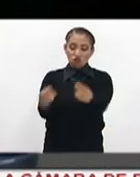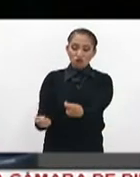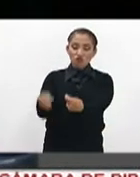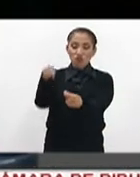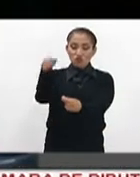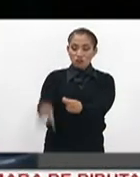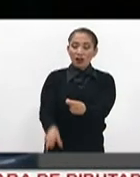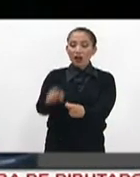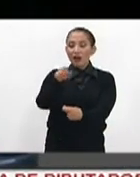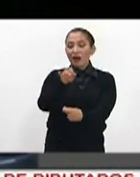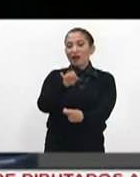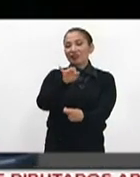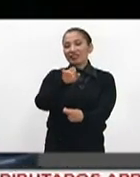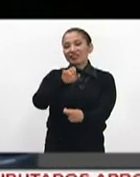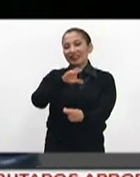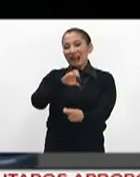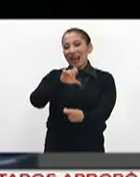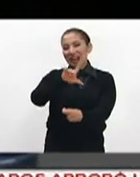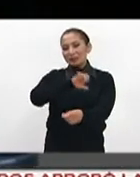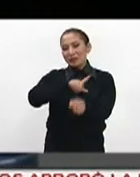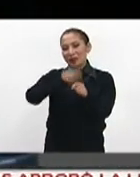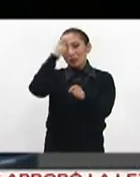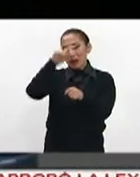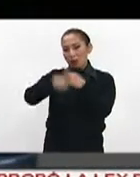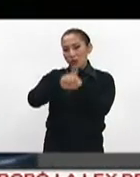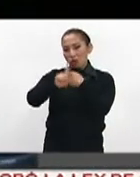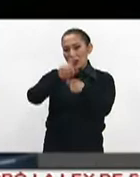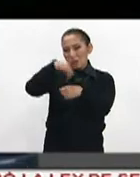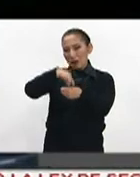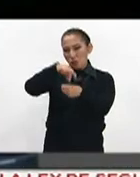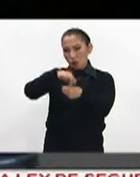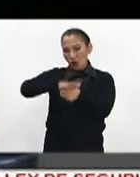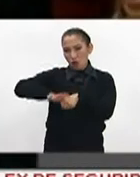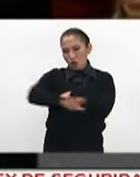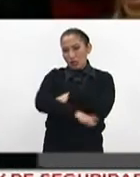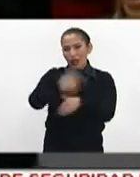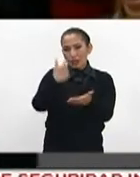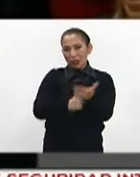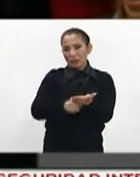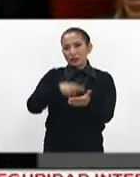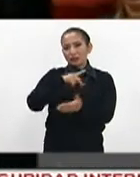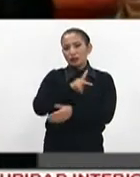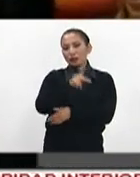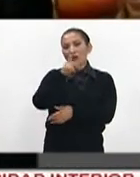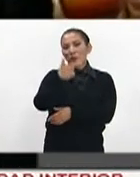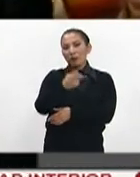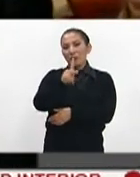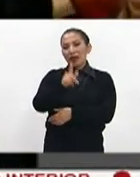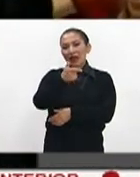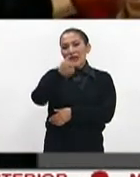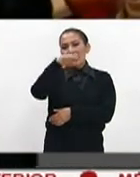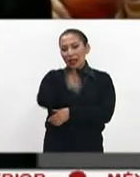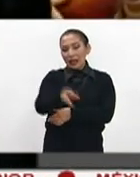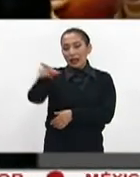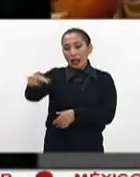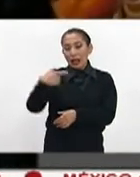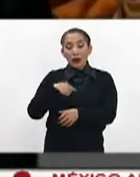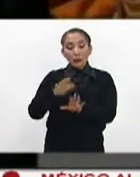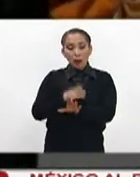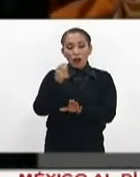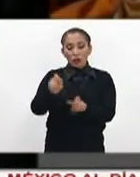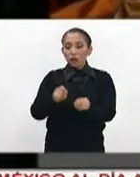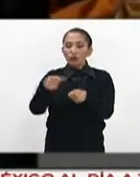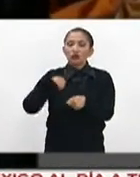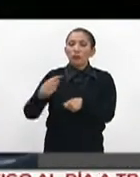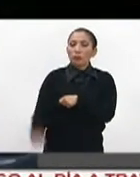fiscal especializado en atención de delitos electorales de la Procuraduría General de la República. En consecuencia,